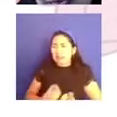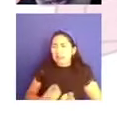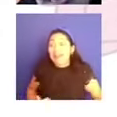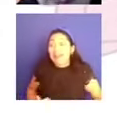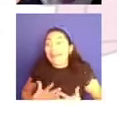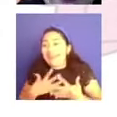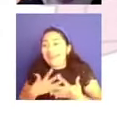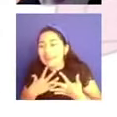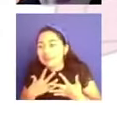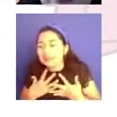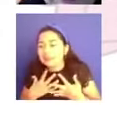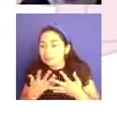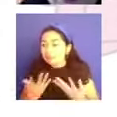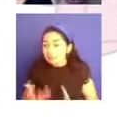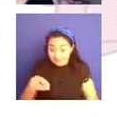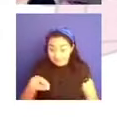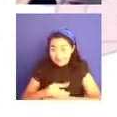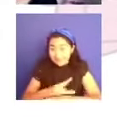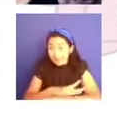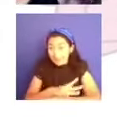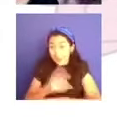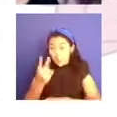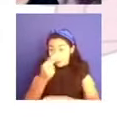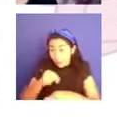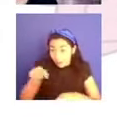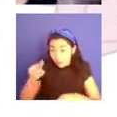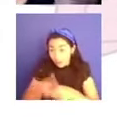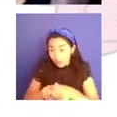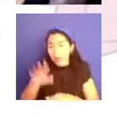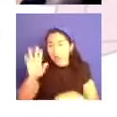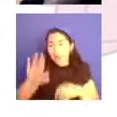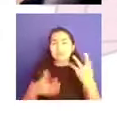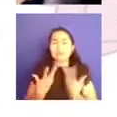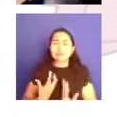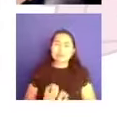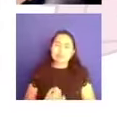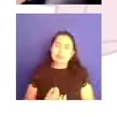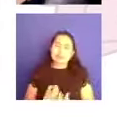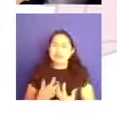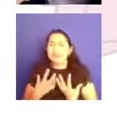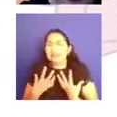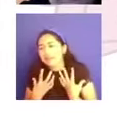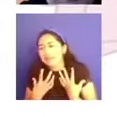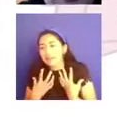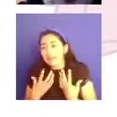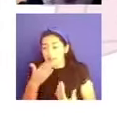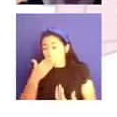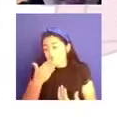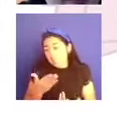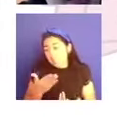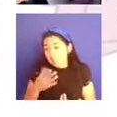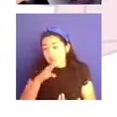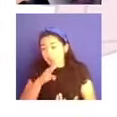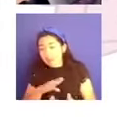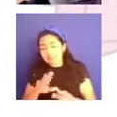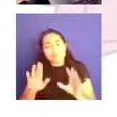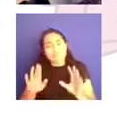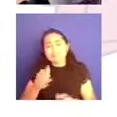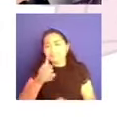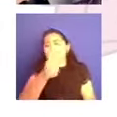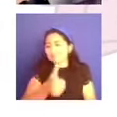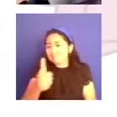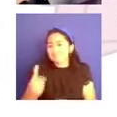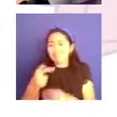malestar, eso no significa que sean buenas o malas. Muy bien, y entonces regresamos a esto que les comentaba de